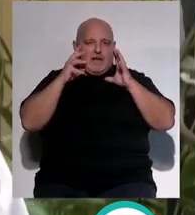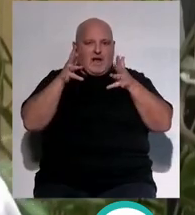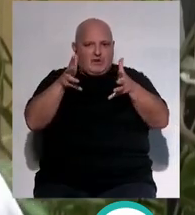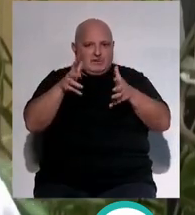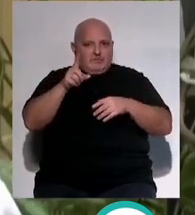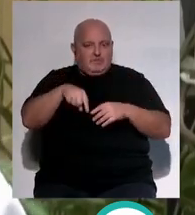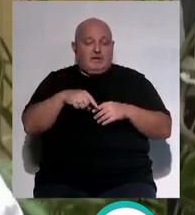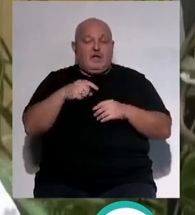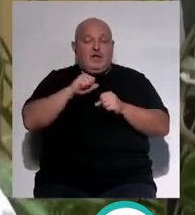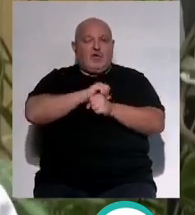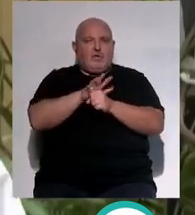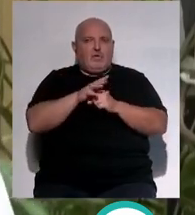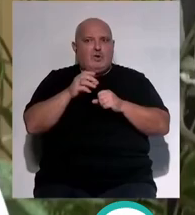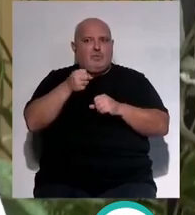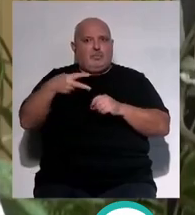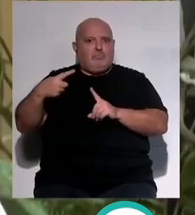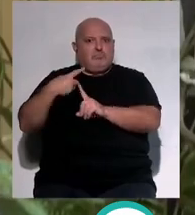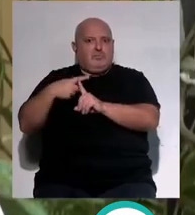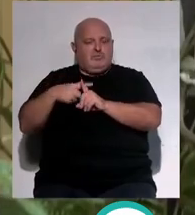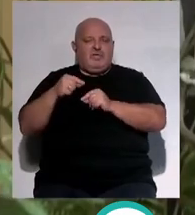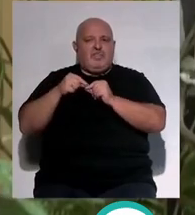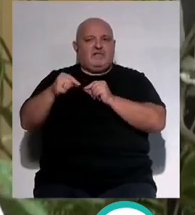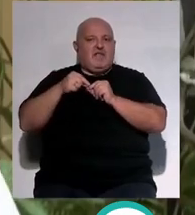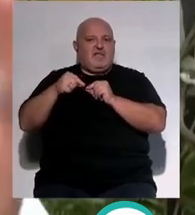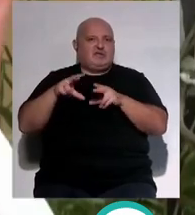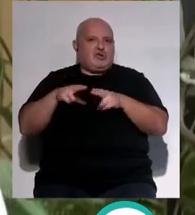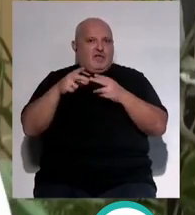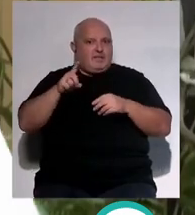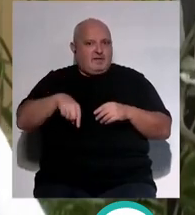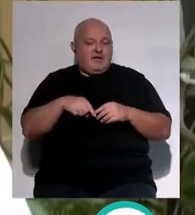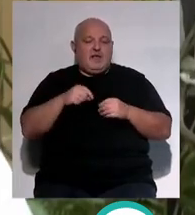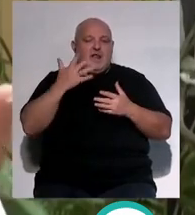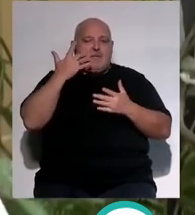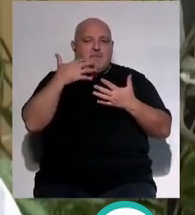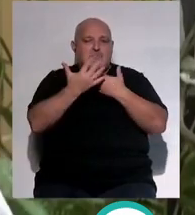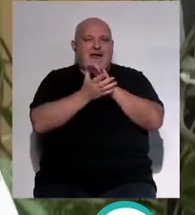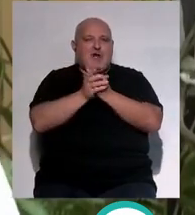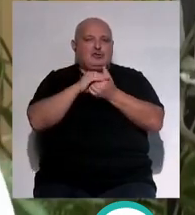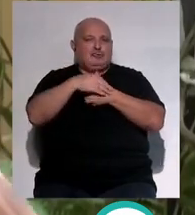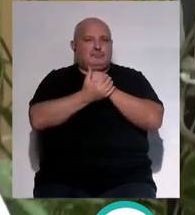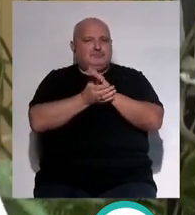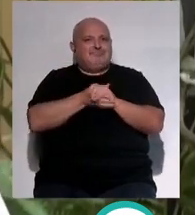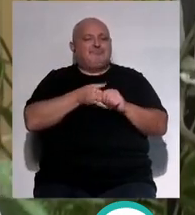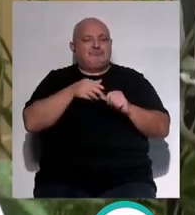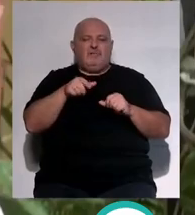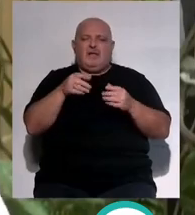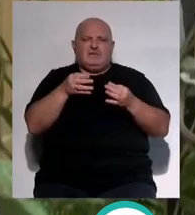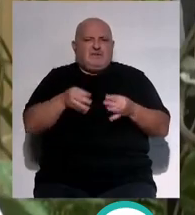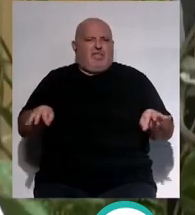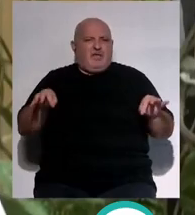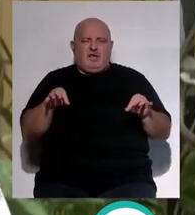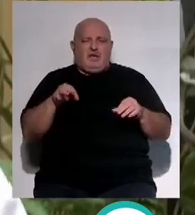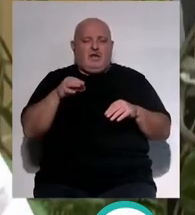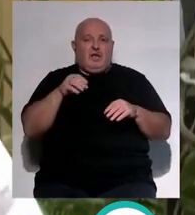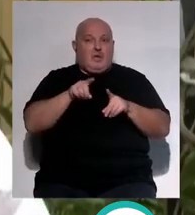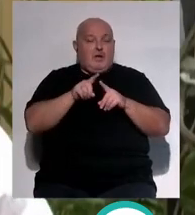hemos visto que en el COVID ha resultado la distancia social y la higiene de manos es que es una medida tan simple como la higiene